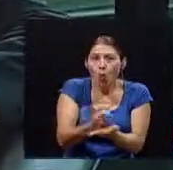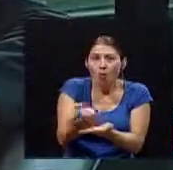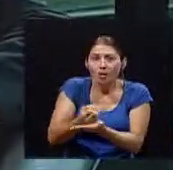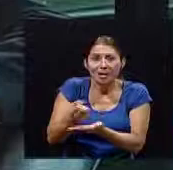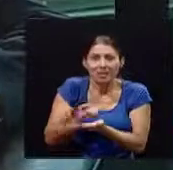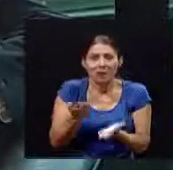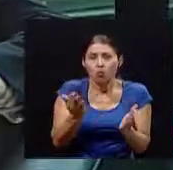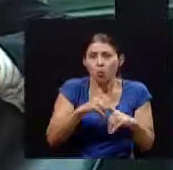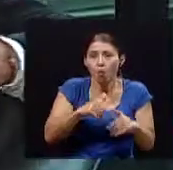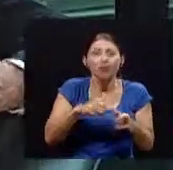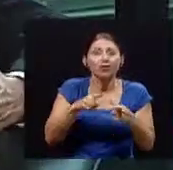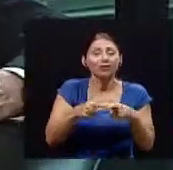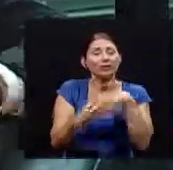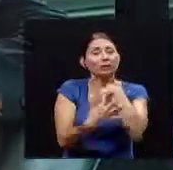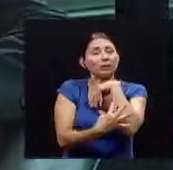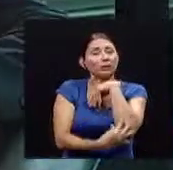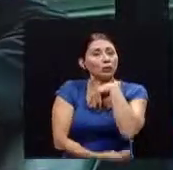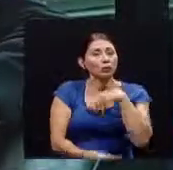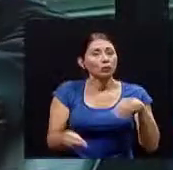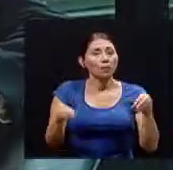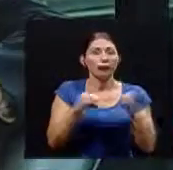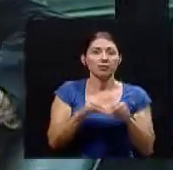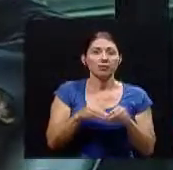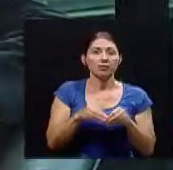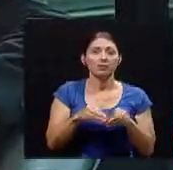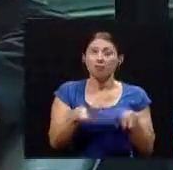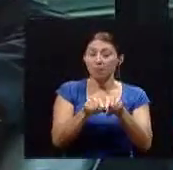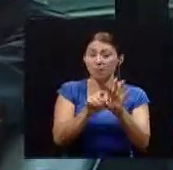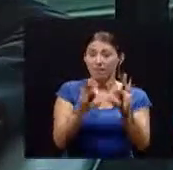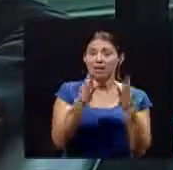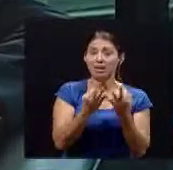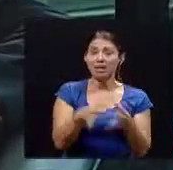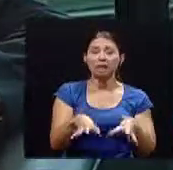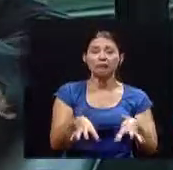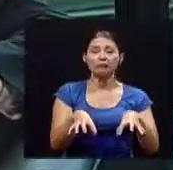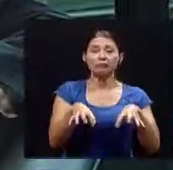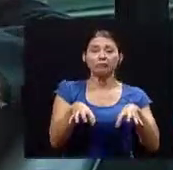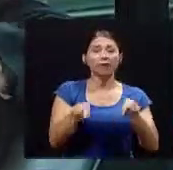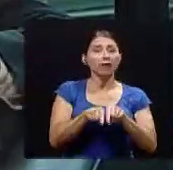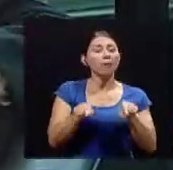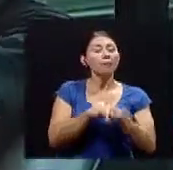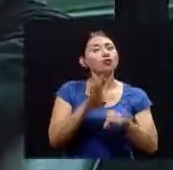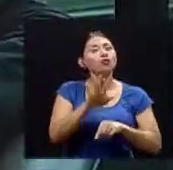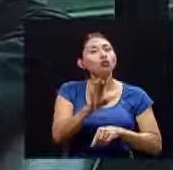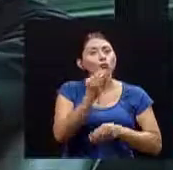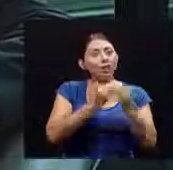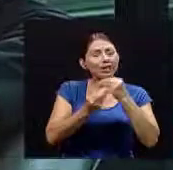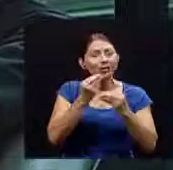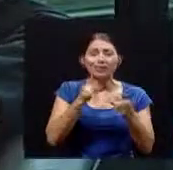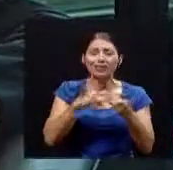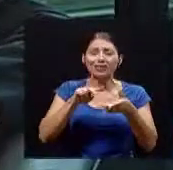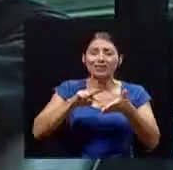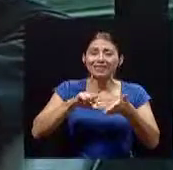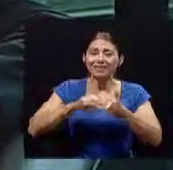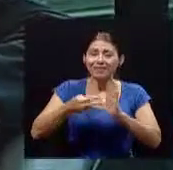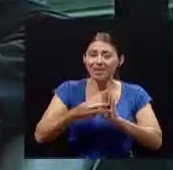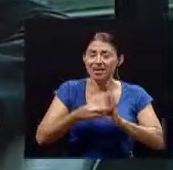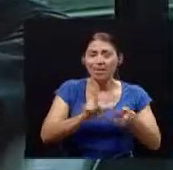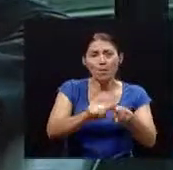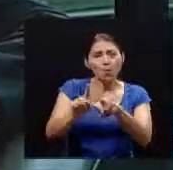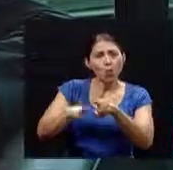pobreza va a aumentar el nivel de estrés en la familia pero también la nutrición entonces es un efecto multifactorial ¿verdad?